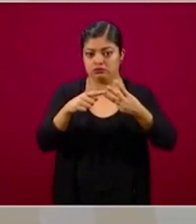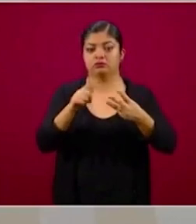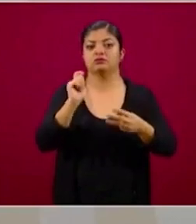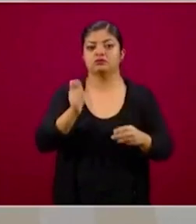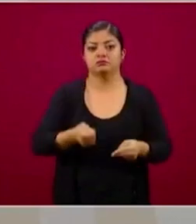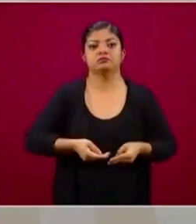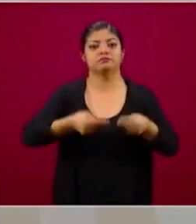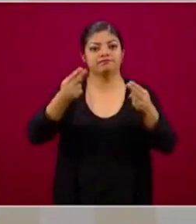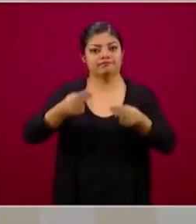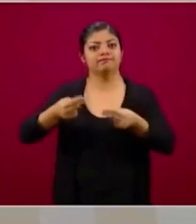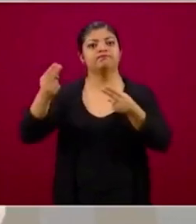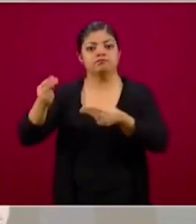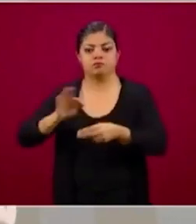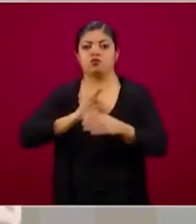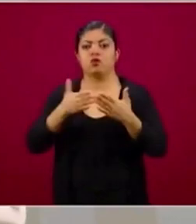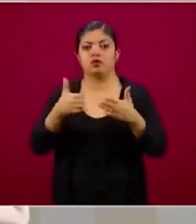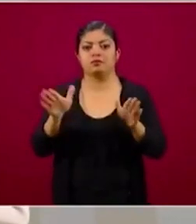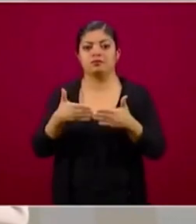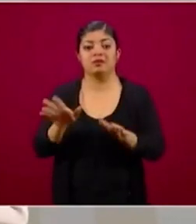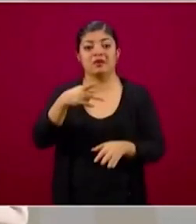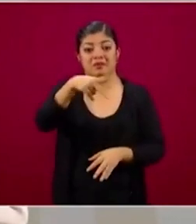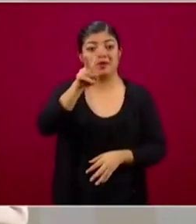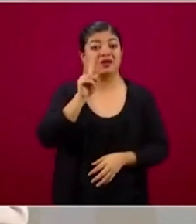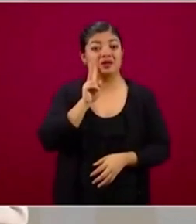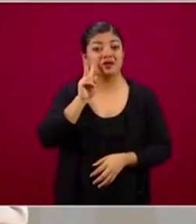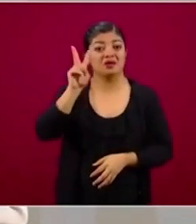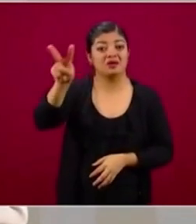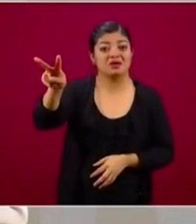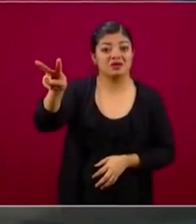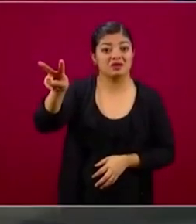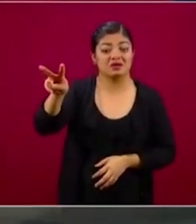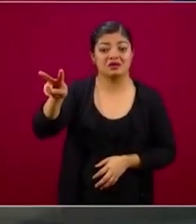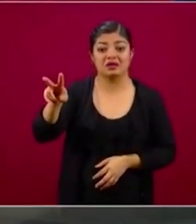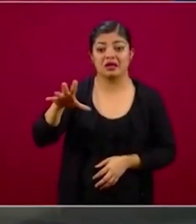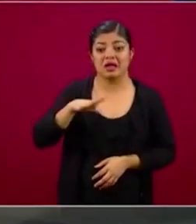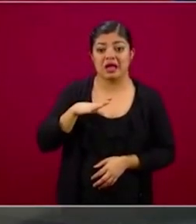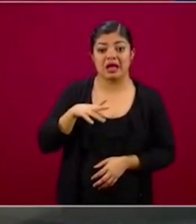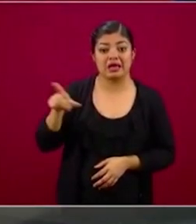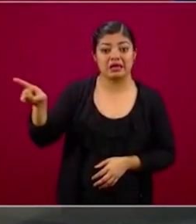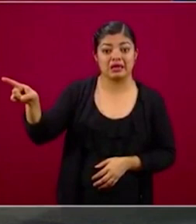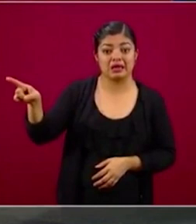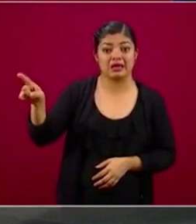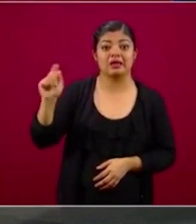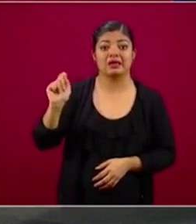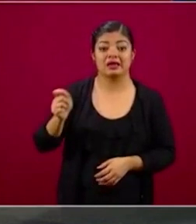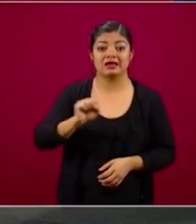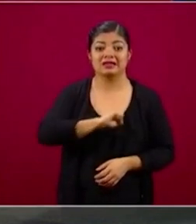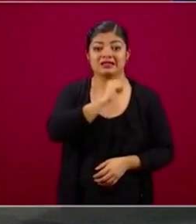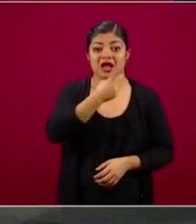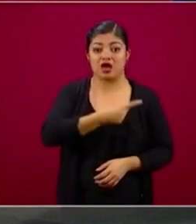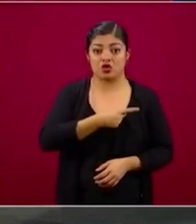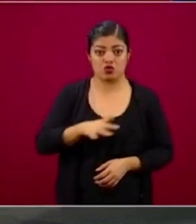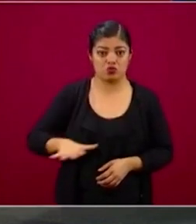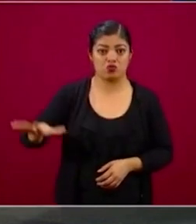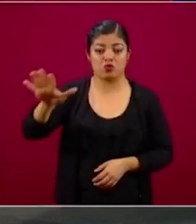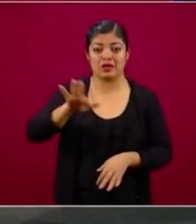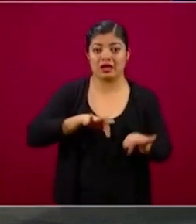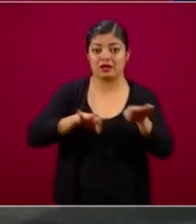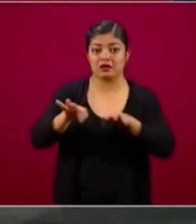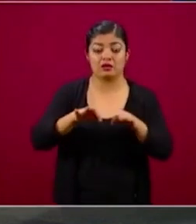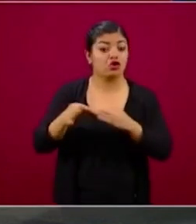sectores adicionales, pero vean ustedes que con excepción de las medidas de salud pública y el trabajo,